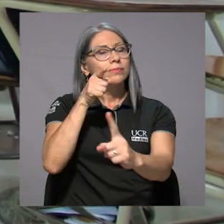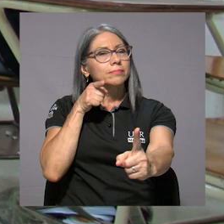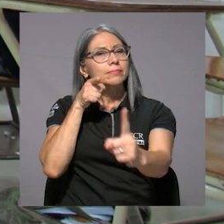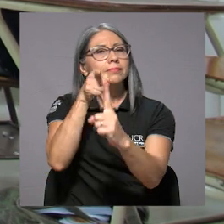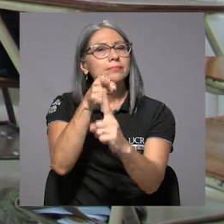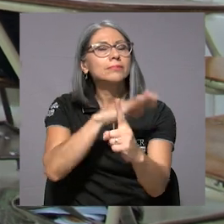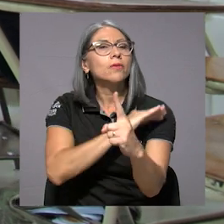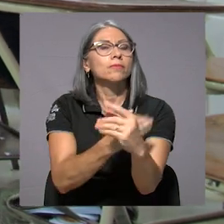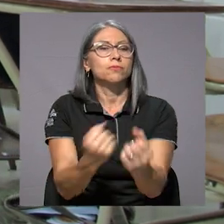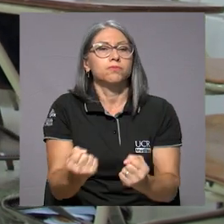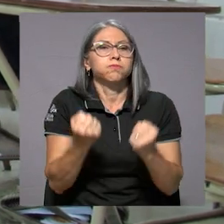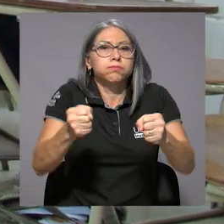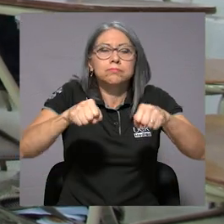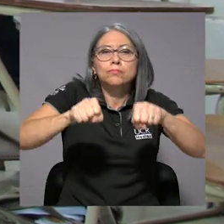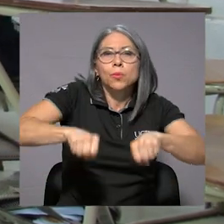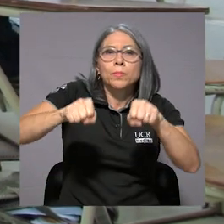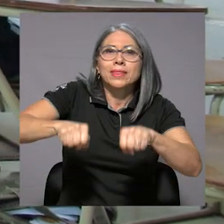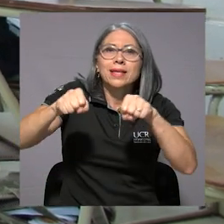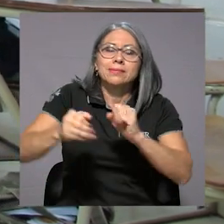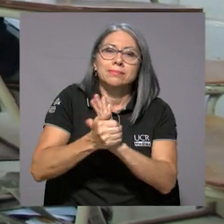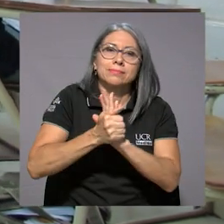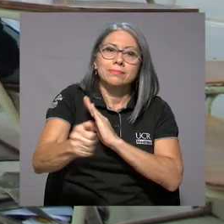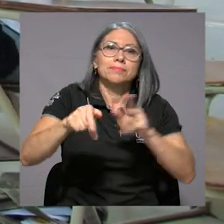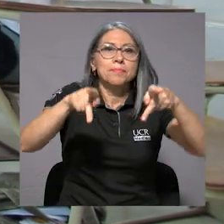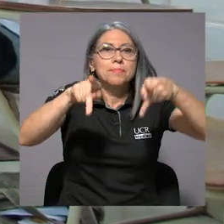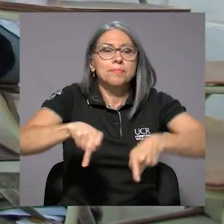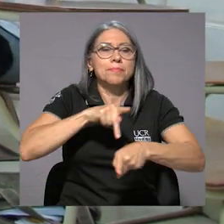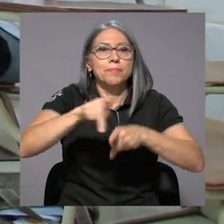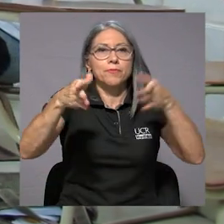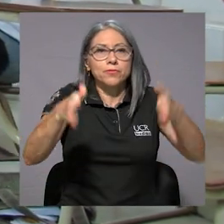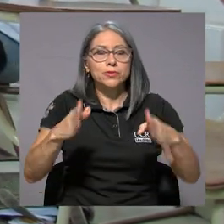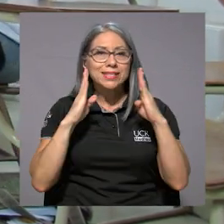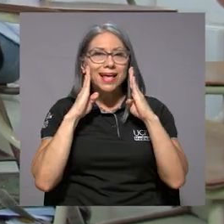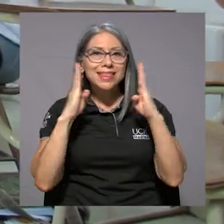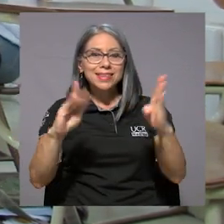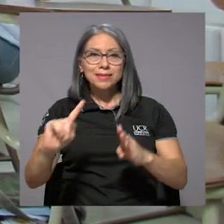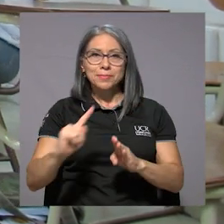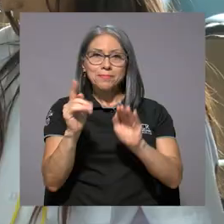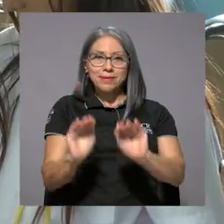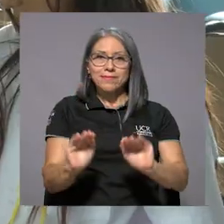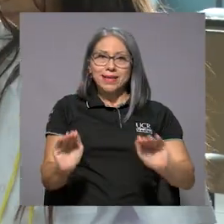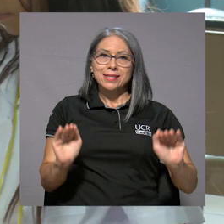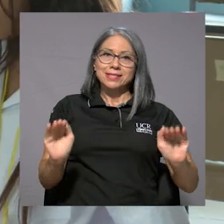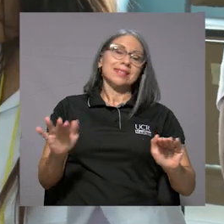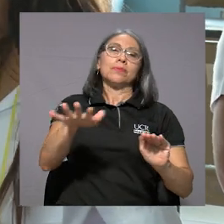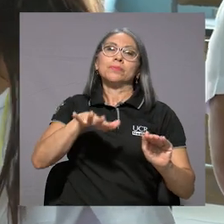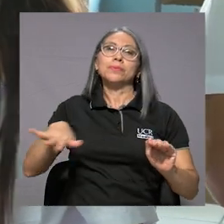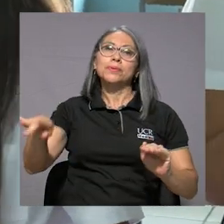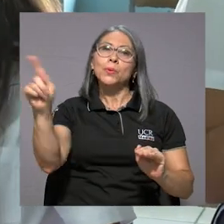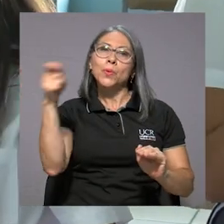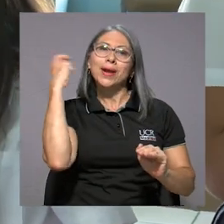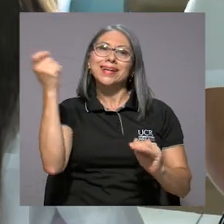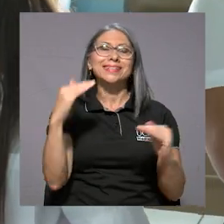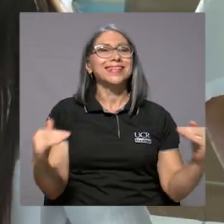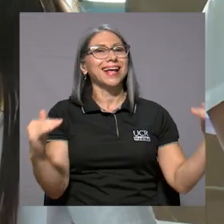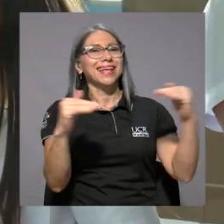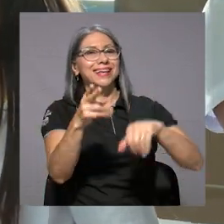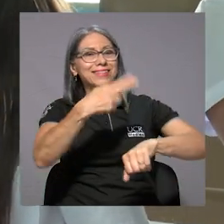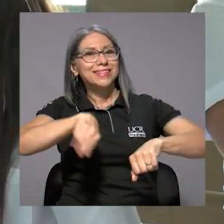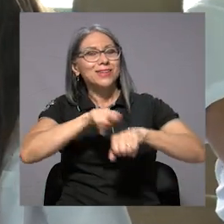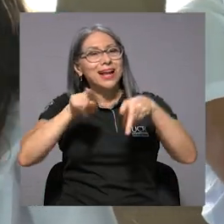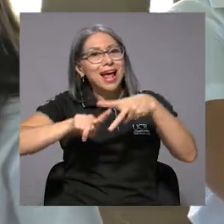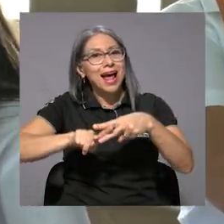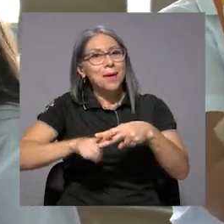Con el objetivo de fortalecer competencias de las personas profesionales que atienden la primera infancia en la región guanacasteca y a nivel